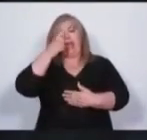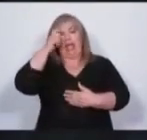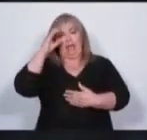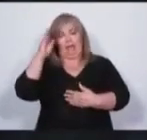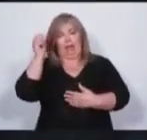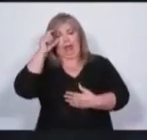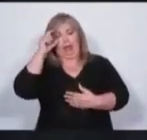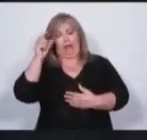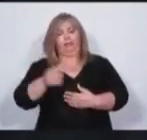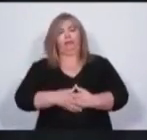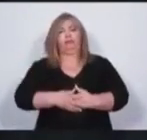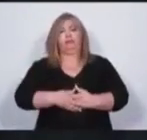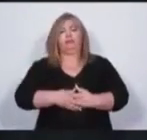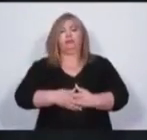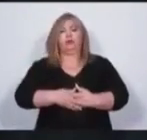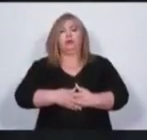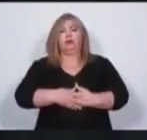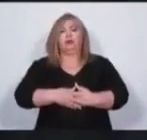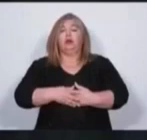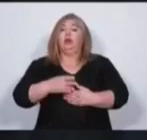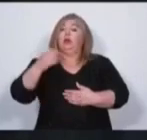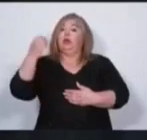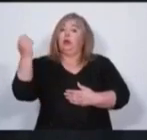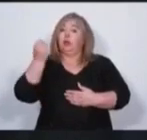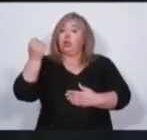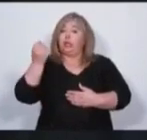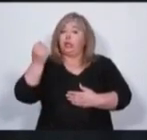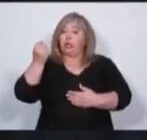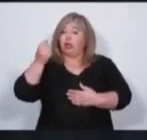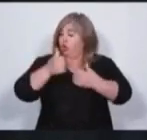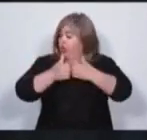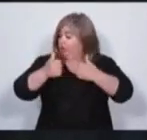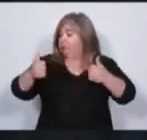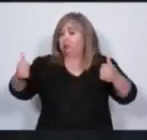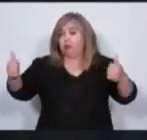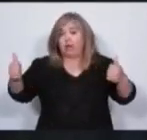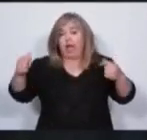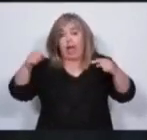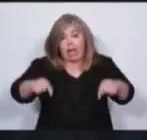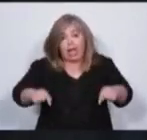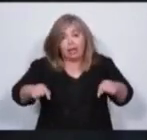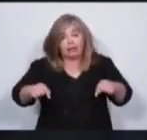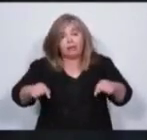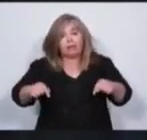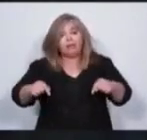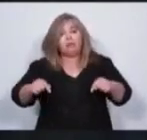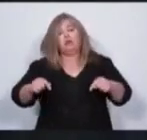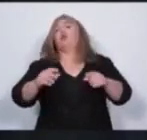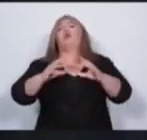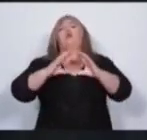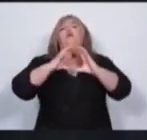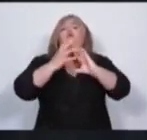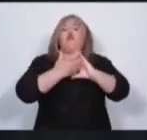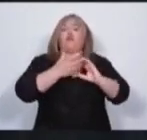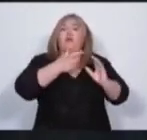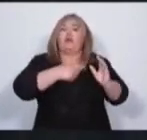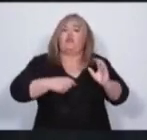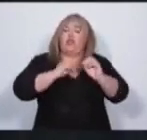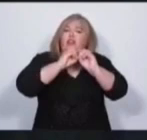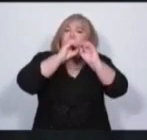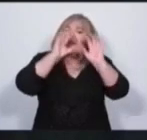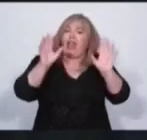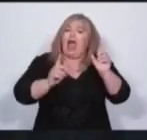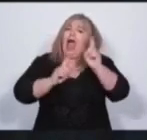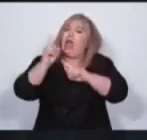Es importante que los que estamos acá cuidemos la transparencia y cuidemos la institucionalidad. Hay algunos candidatos que la